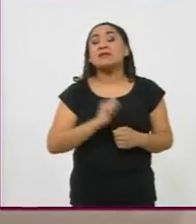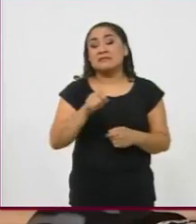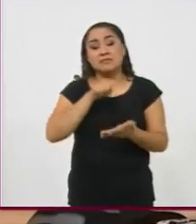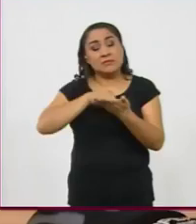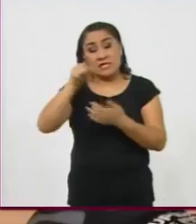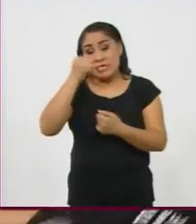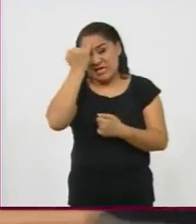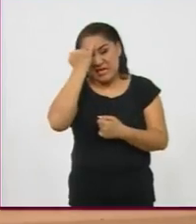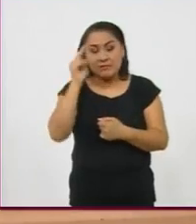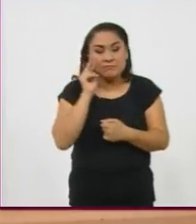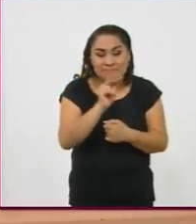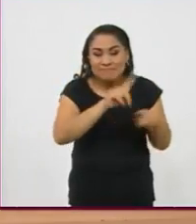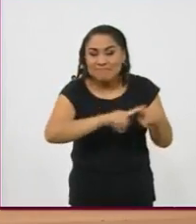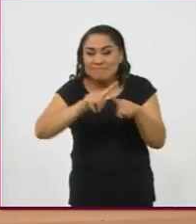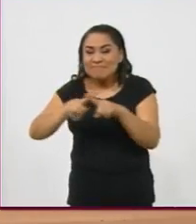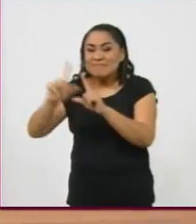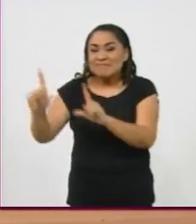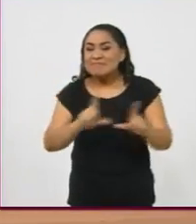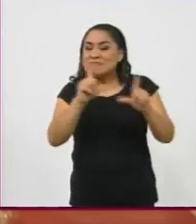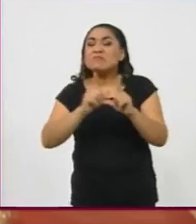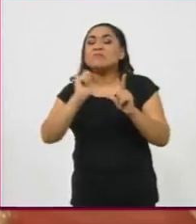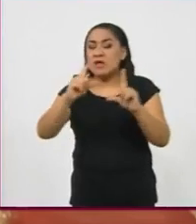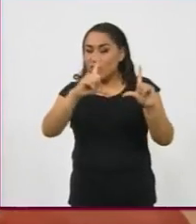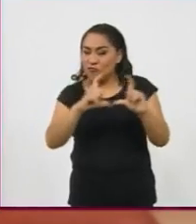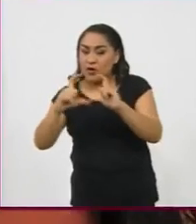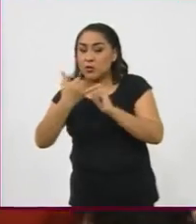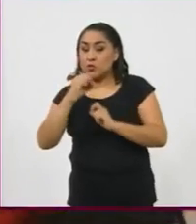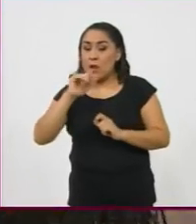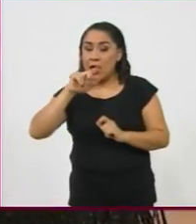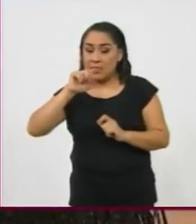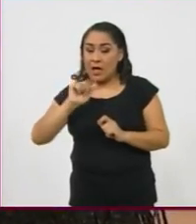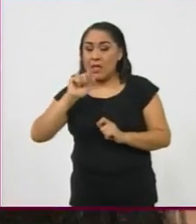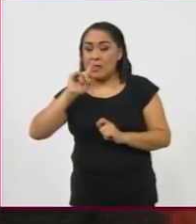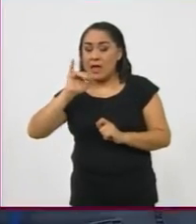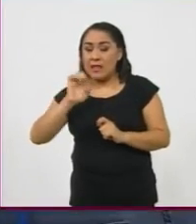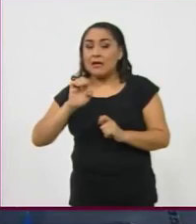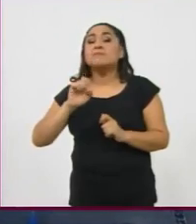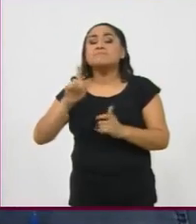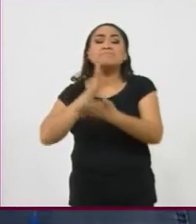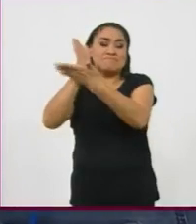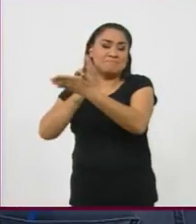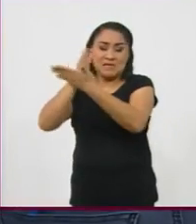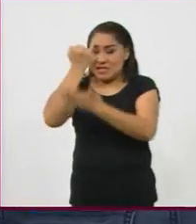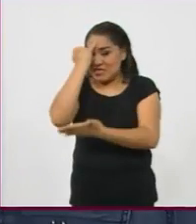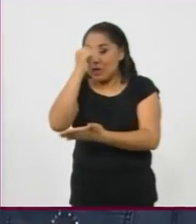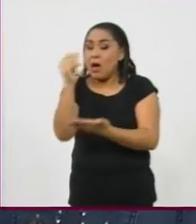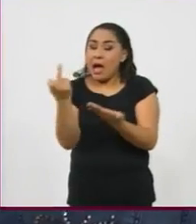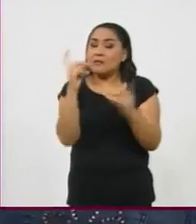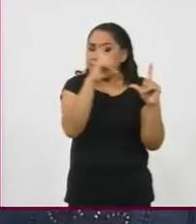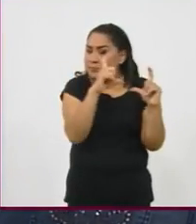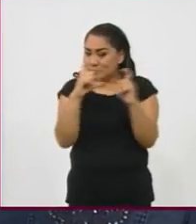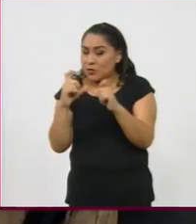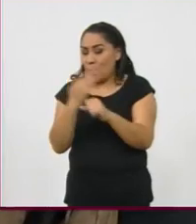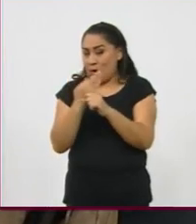India captamos las siguientes imágenes. Corresponden a la fotógrafa Yolanda Andrade. Hizo un par de viajes a la India y de ahí captó estas imágenes